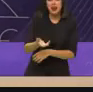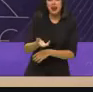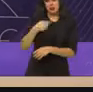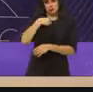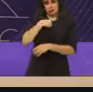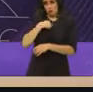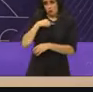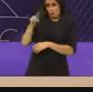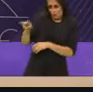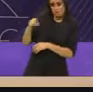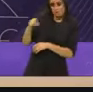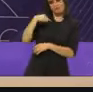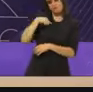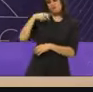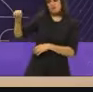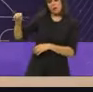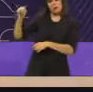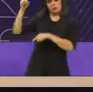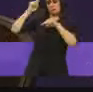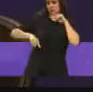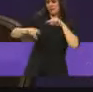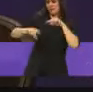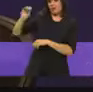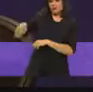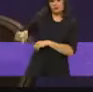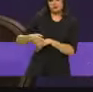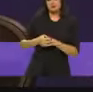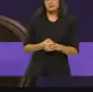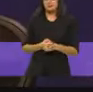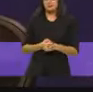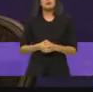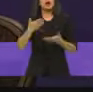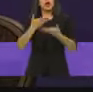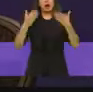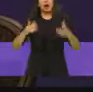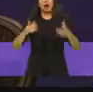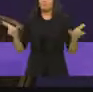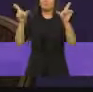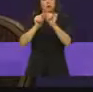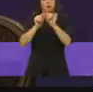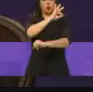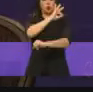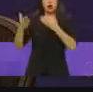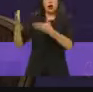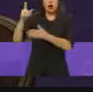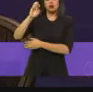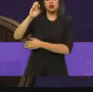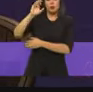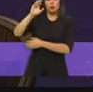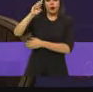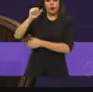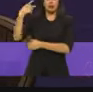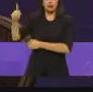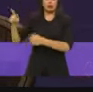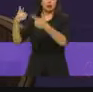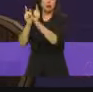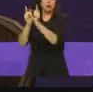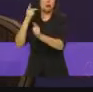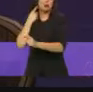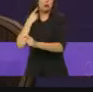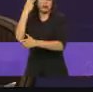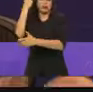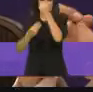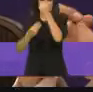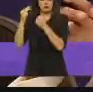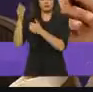a lograr. Gracias a candidato. Escuchamos la conclusión del candidato Santiago Tawada de la coalición, va por la Ciudad de México,